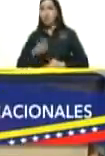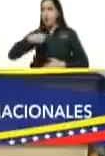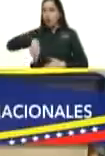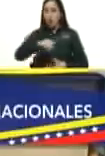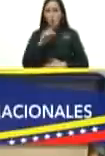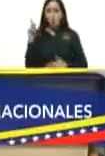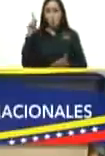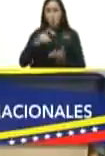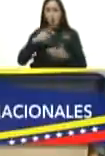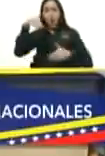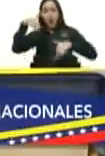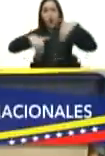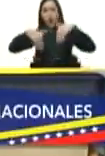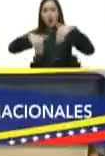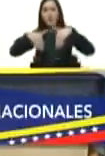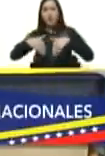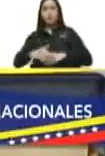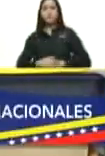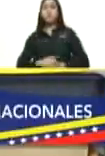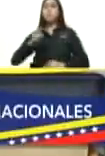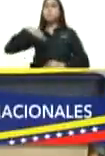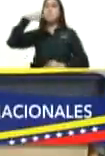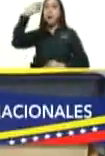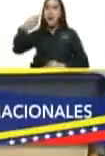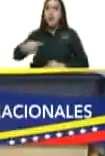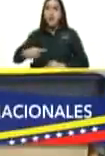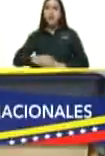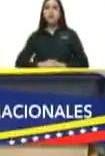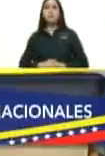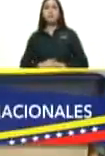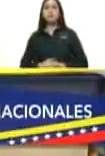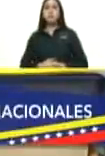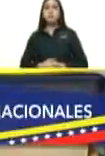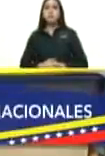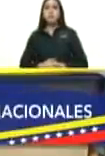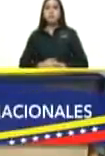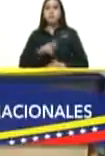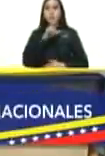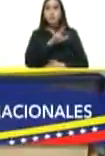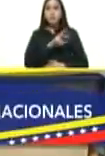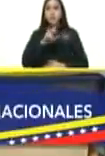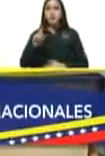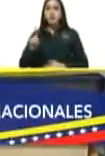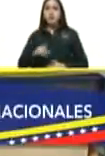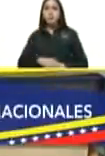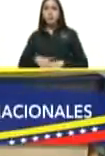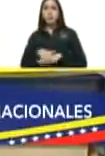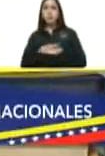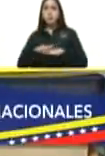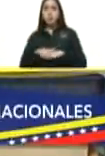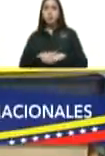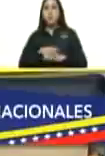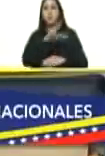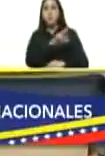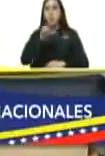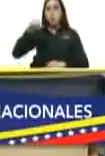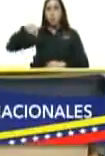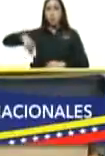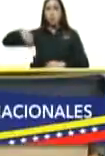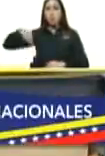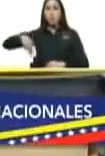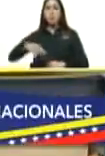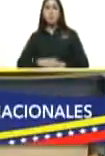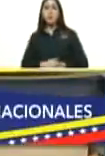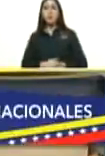acuda a votar mañana 31 perdón mañana 21 de noviembre